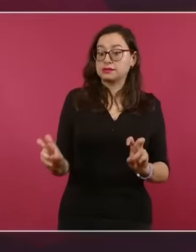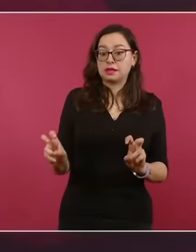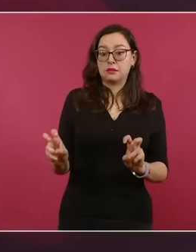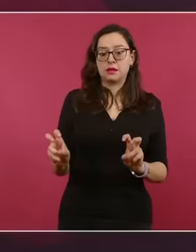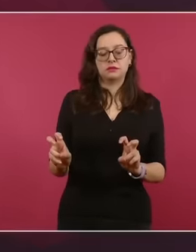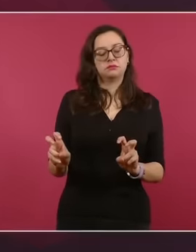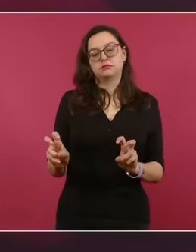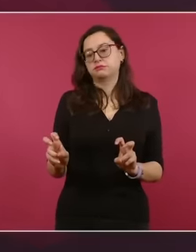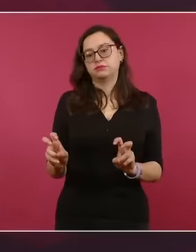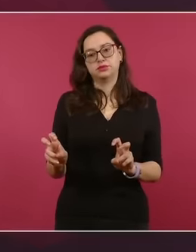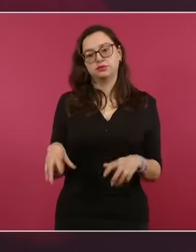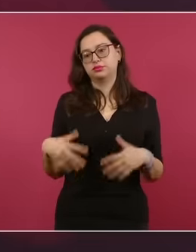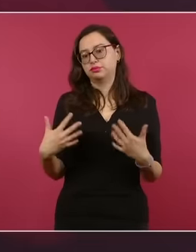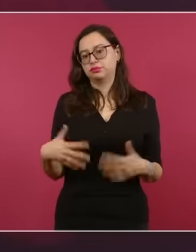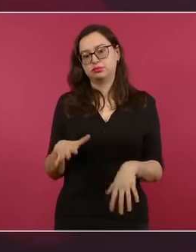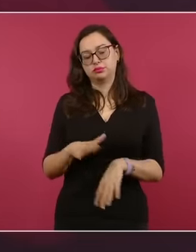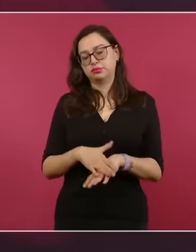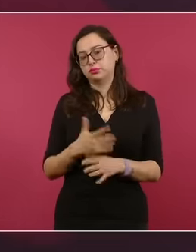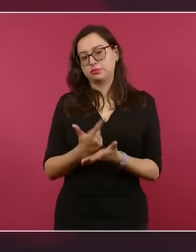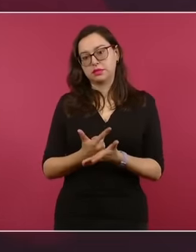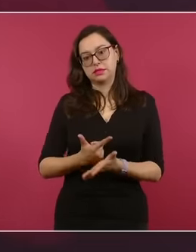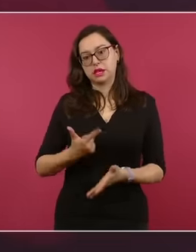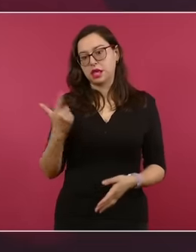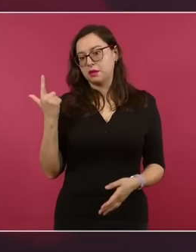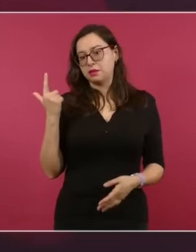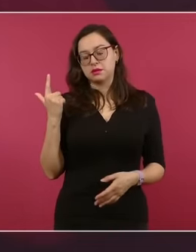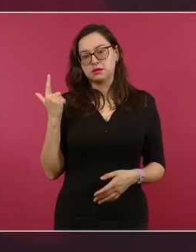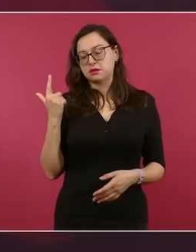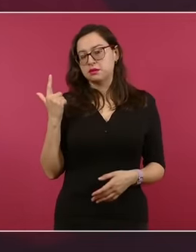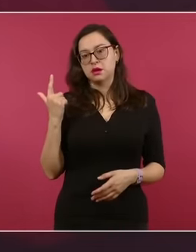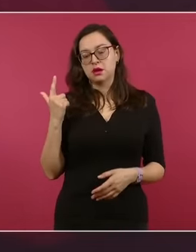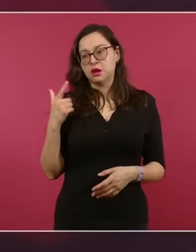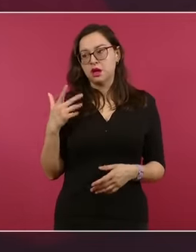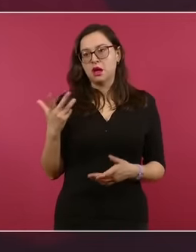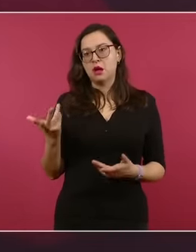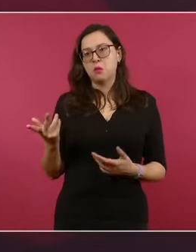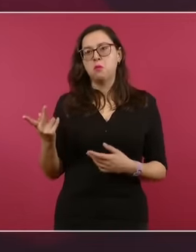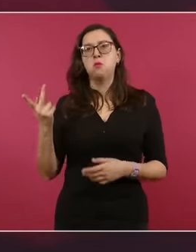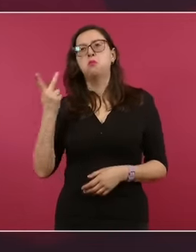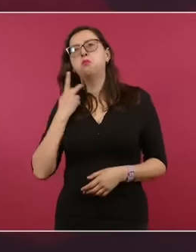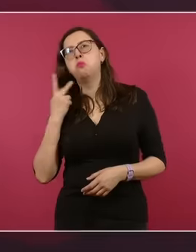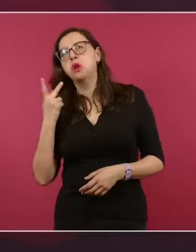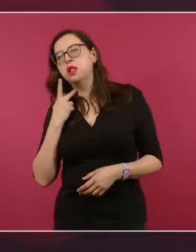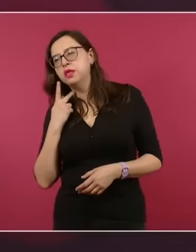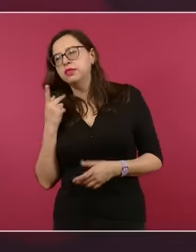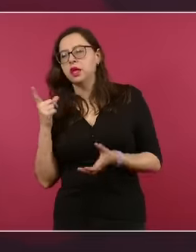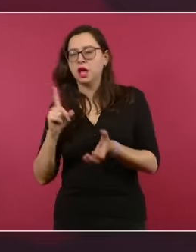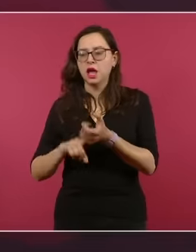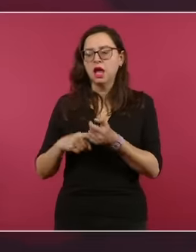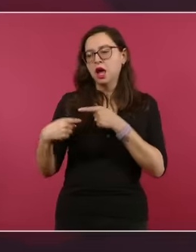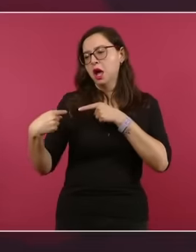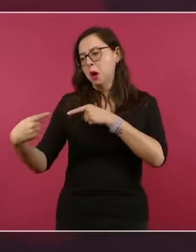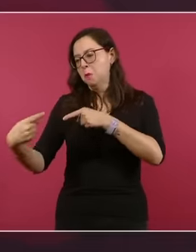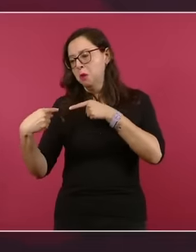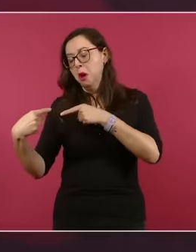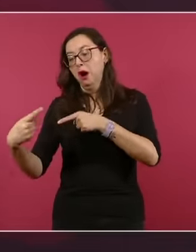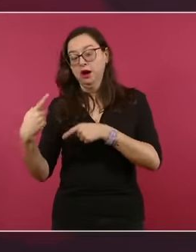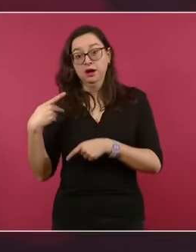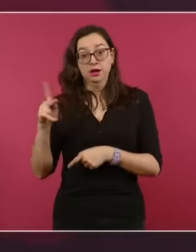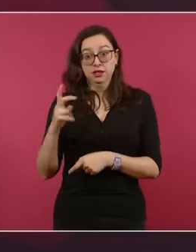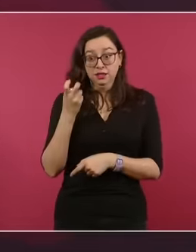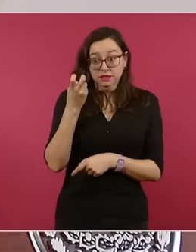diferencias que podamos tener de manera bilateral los países.